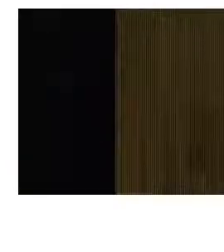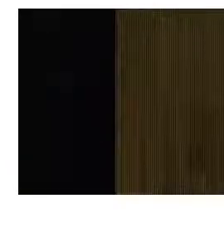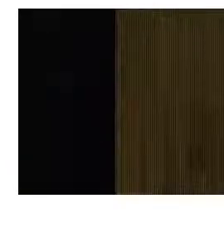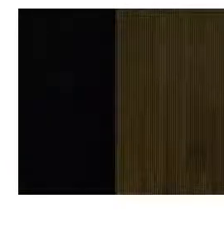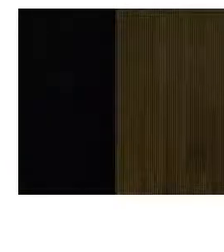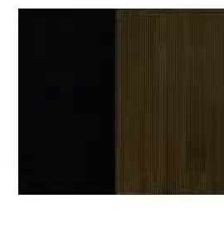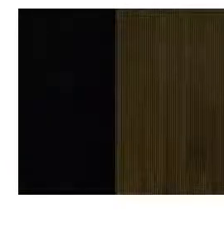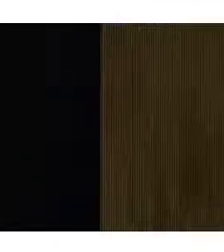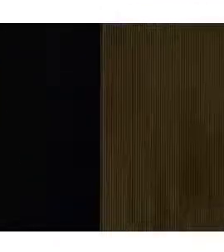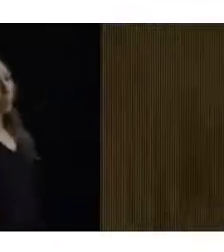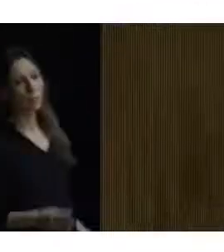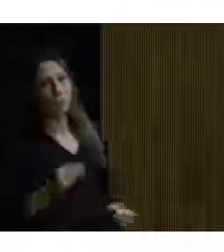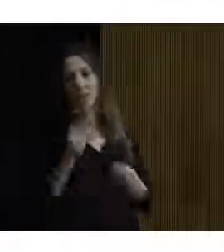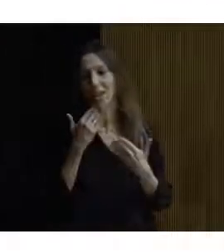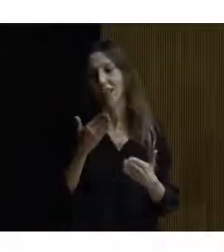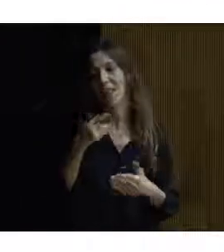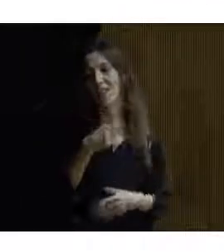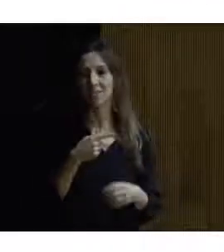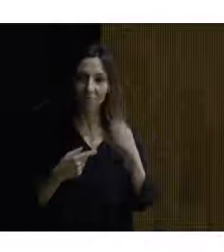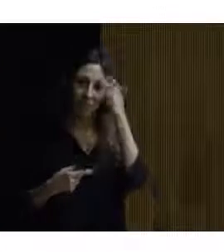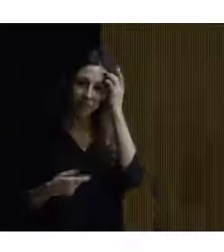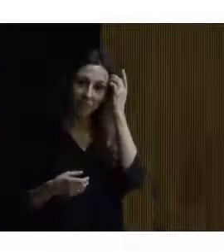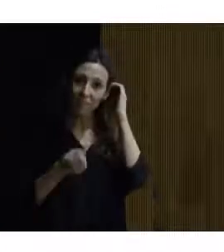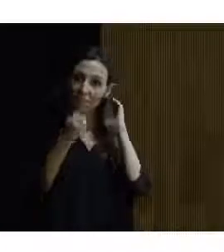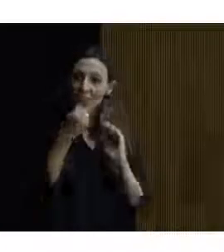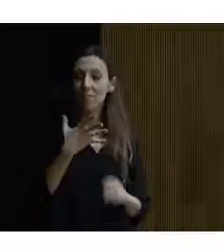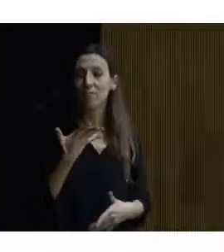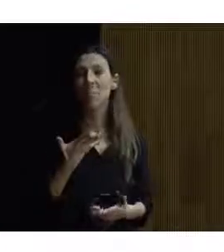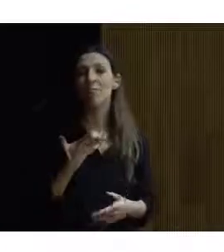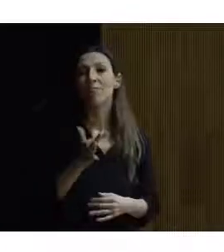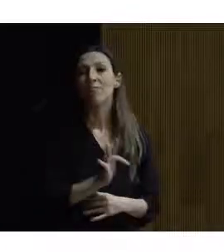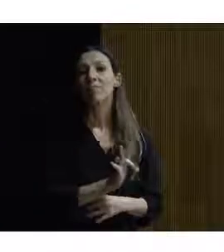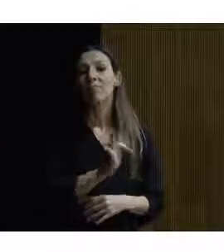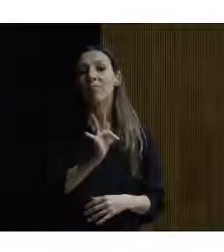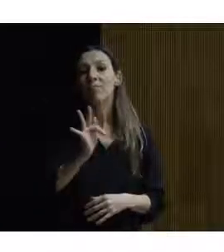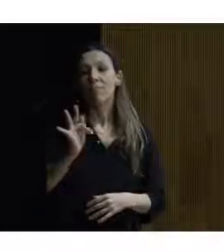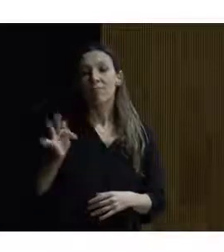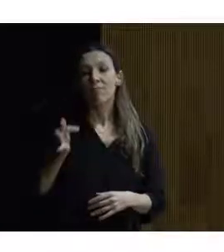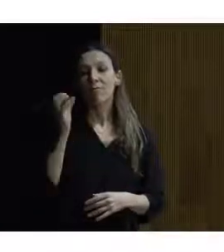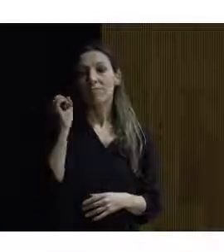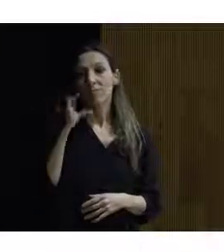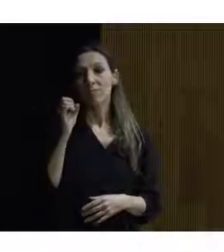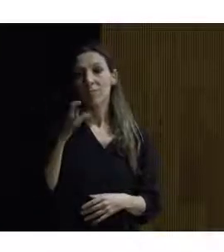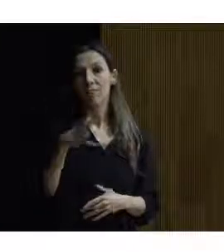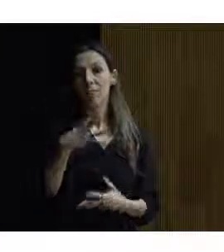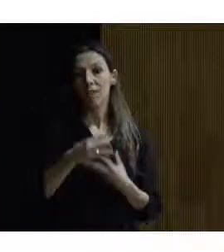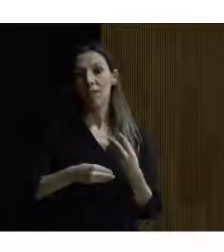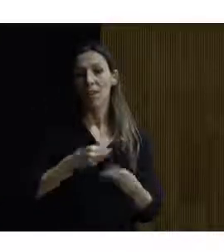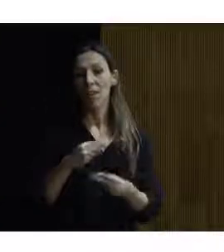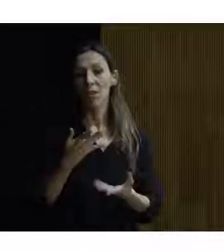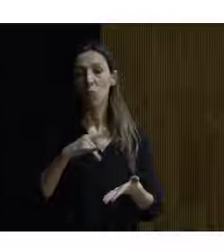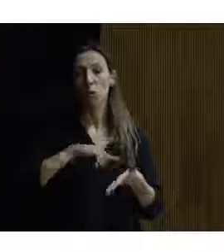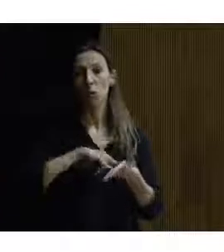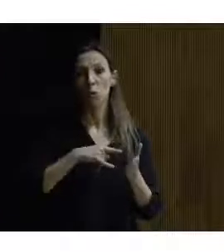es una visita a realizar bueno y la siguiente exposición que nos van a hacer es la del